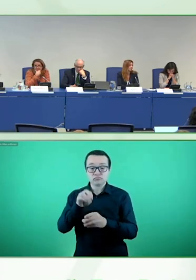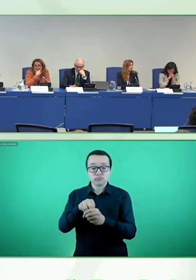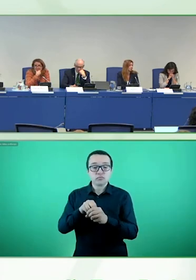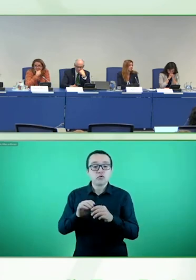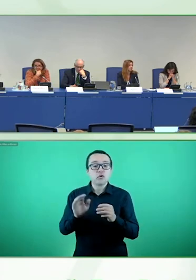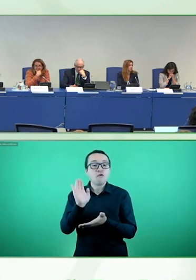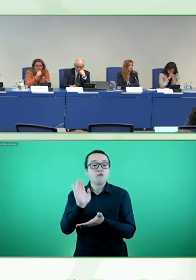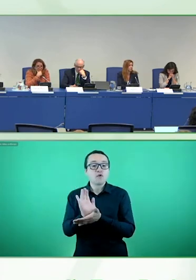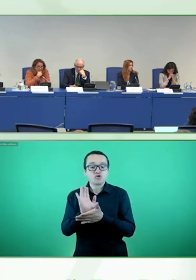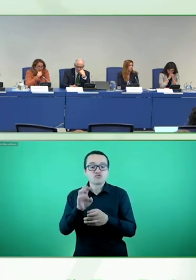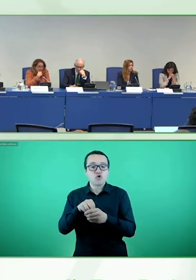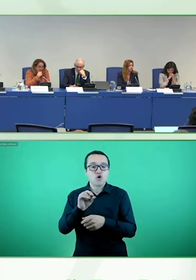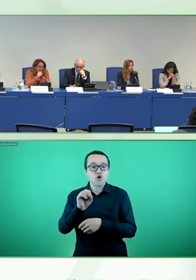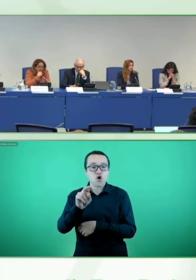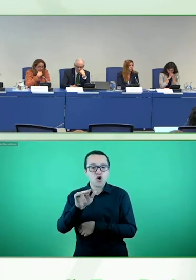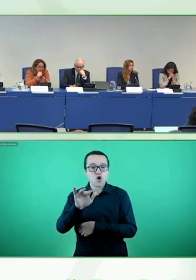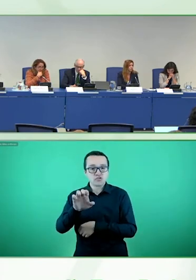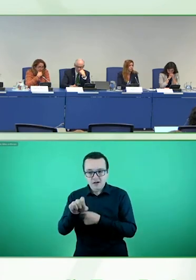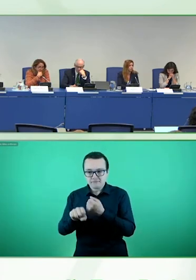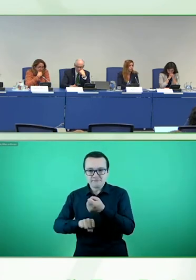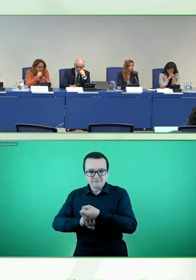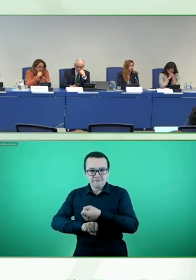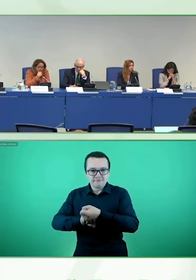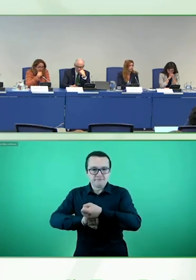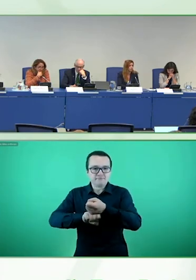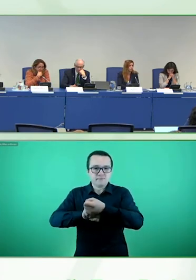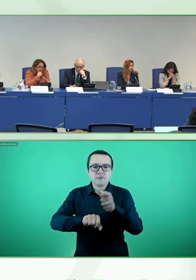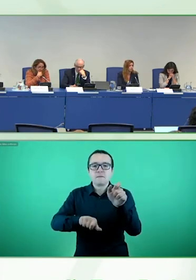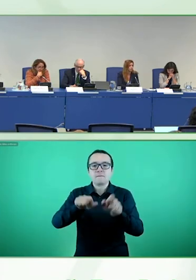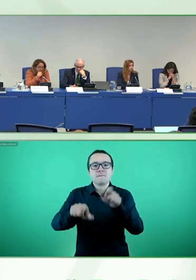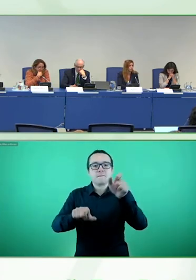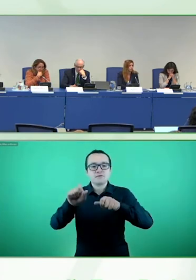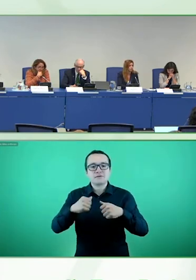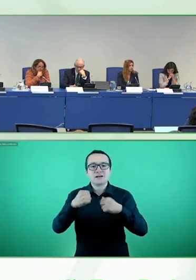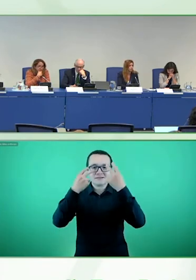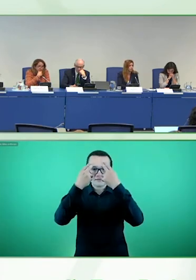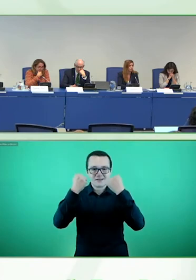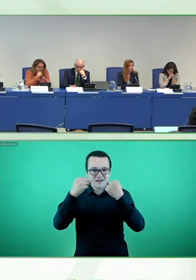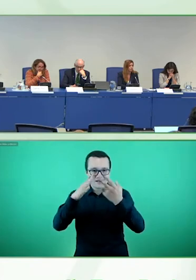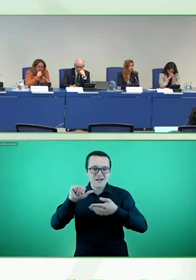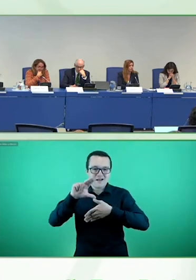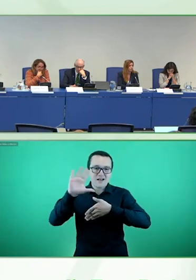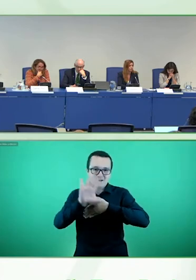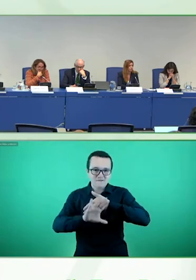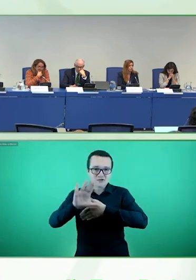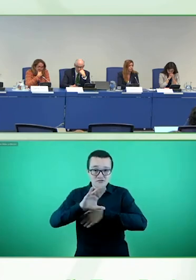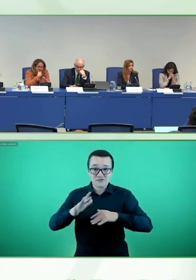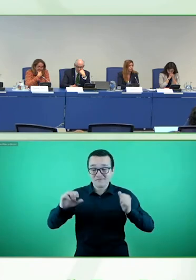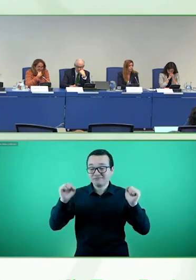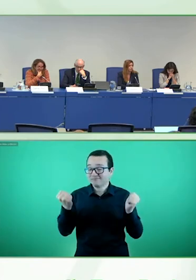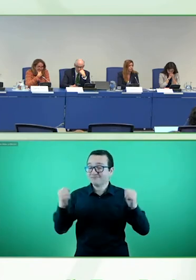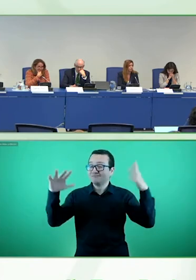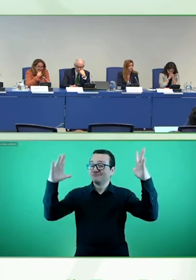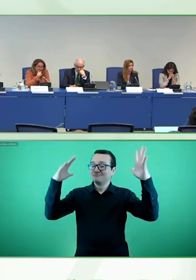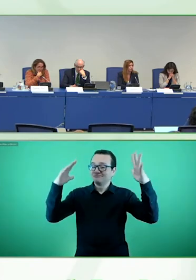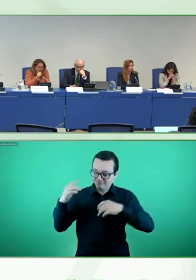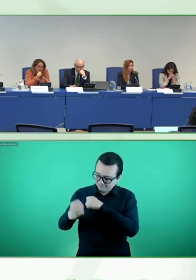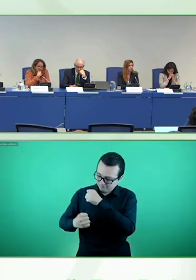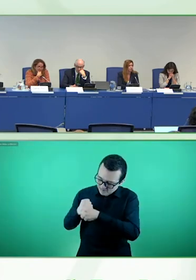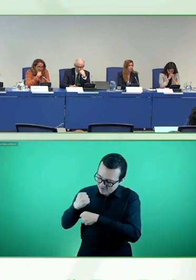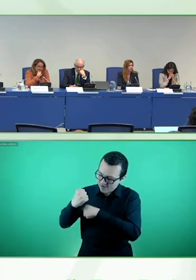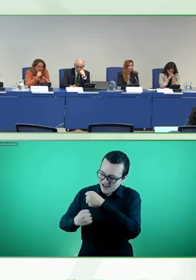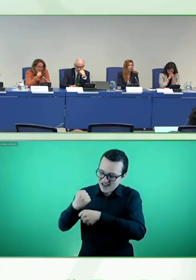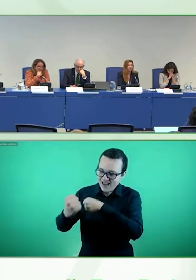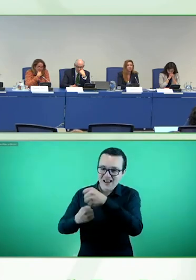la solidaridad con las personas ciegas de América Latina. Celegramos su 25 aniversario. Tenemos, de hecho, durante estos días